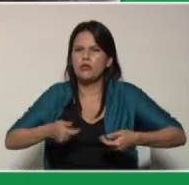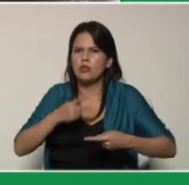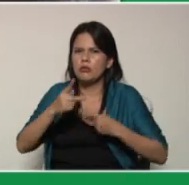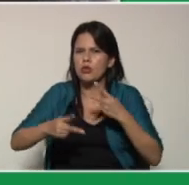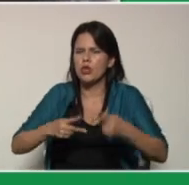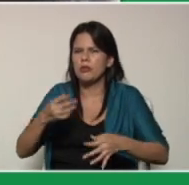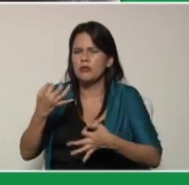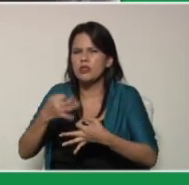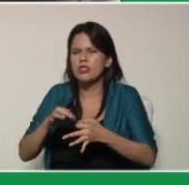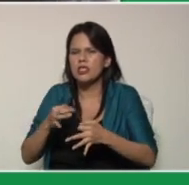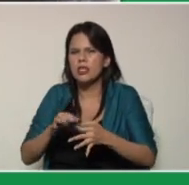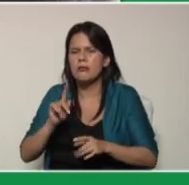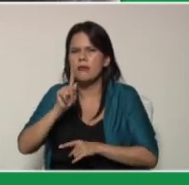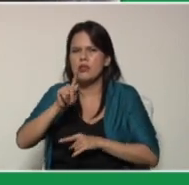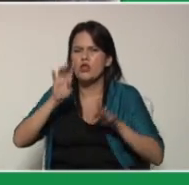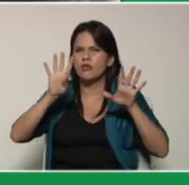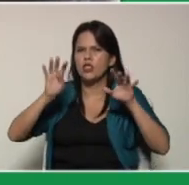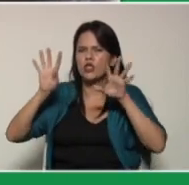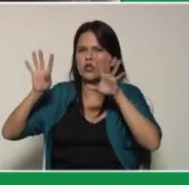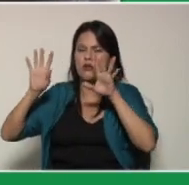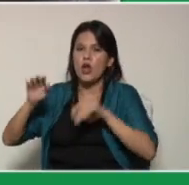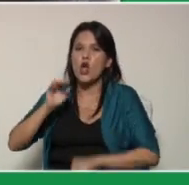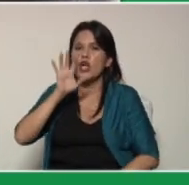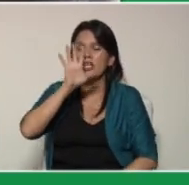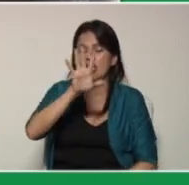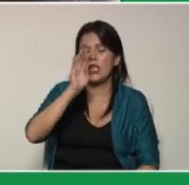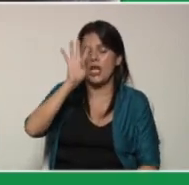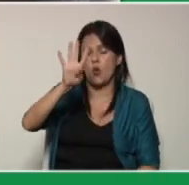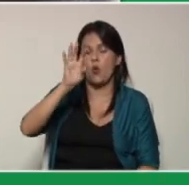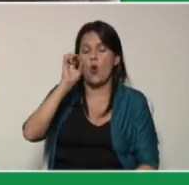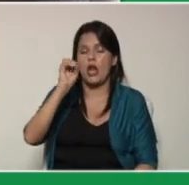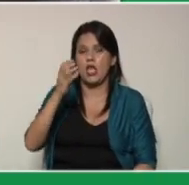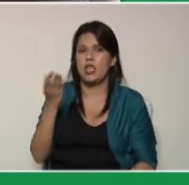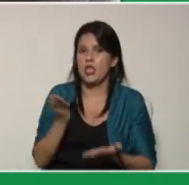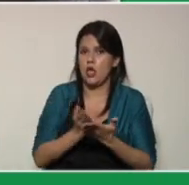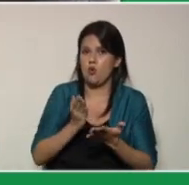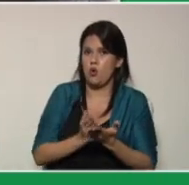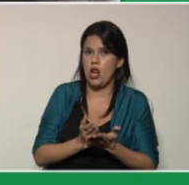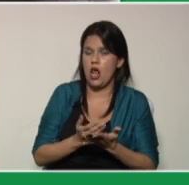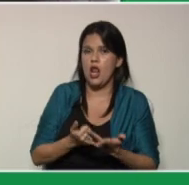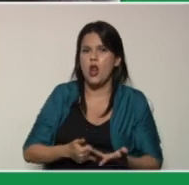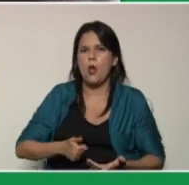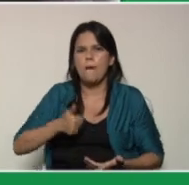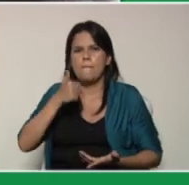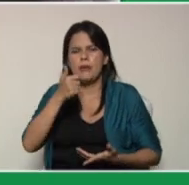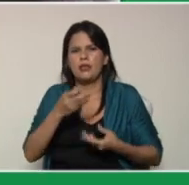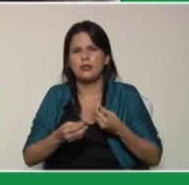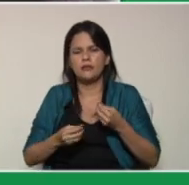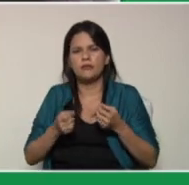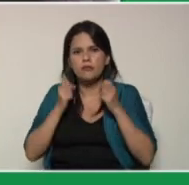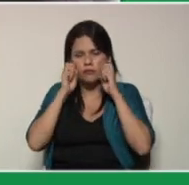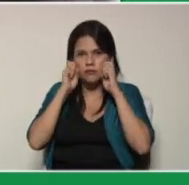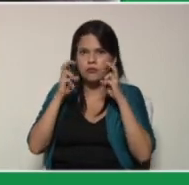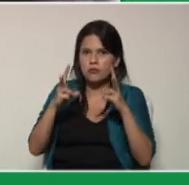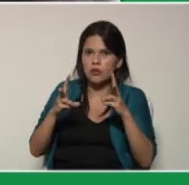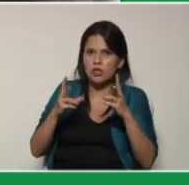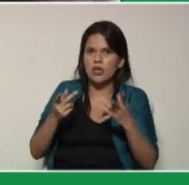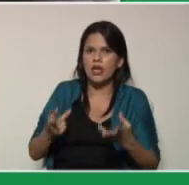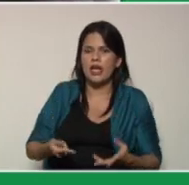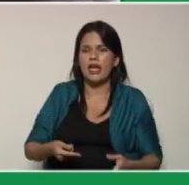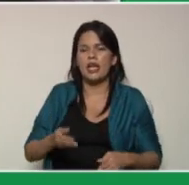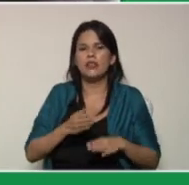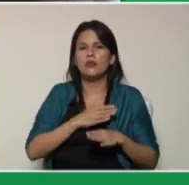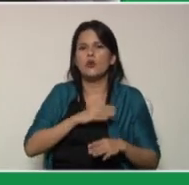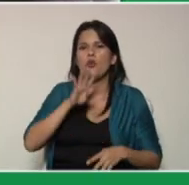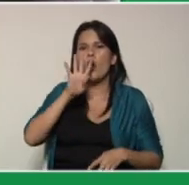1999 con 540 escuelas Lo más que me impresiona de esto es que ya se ha extendido a más de 4